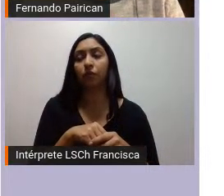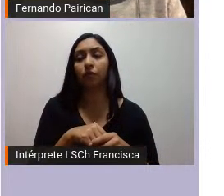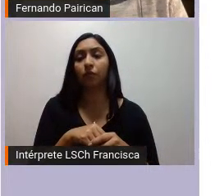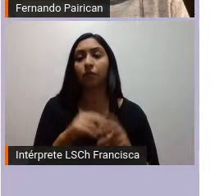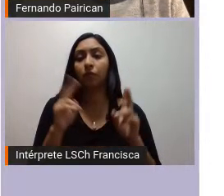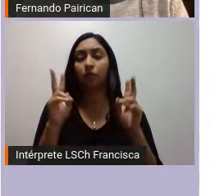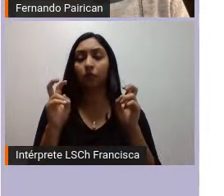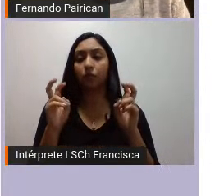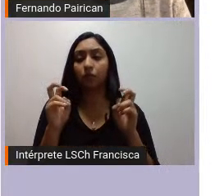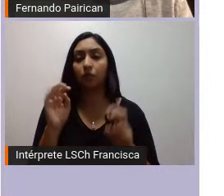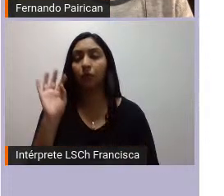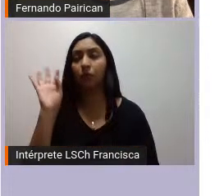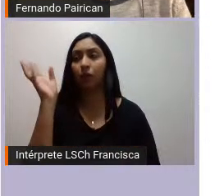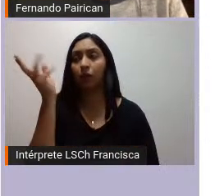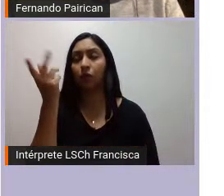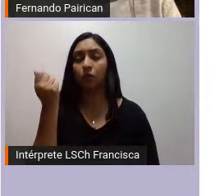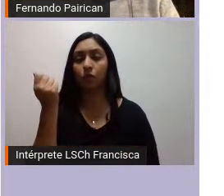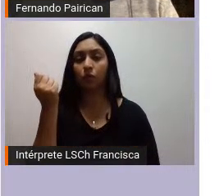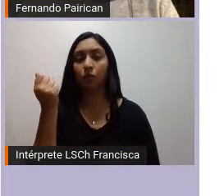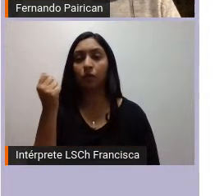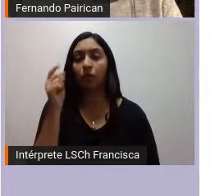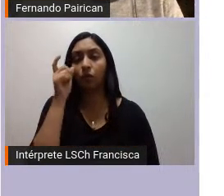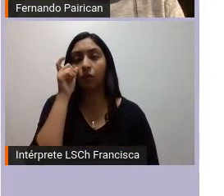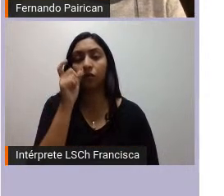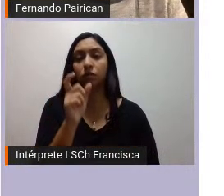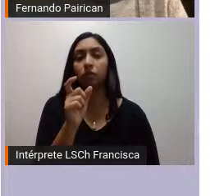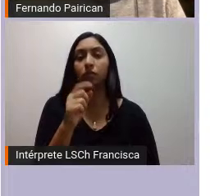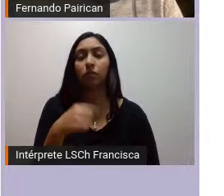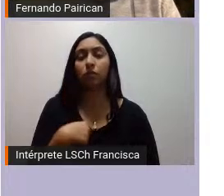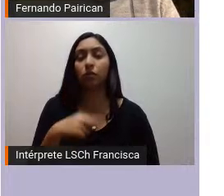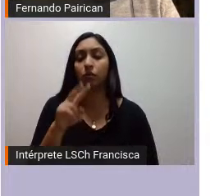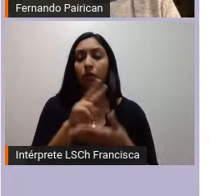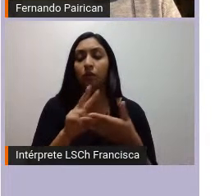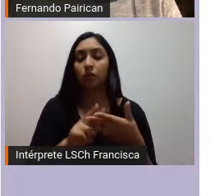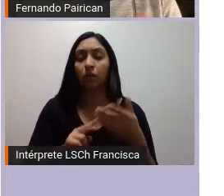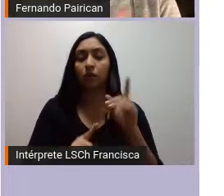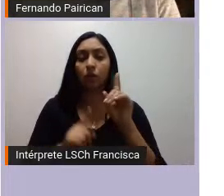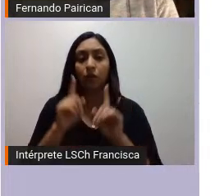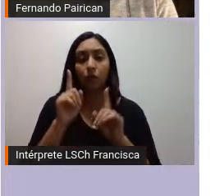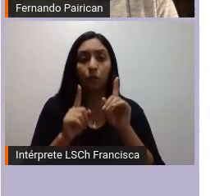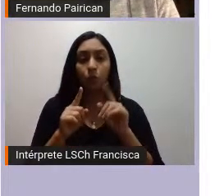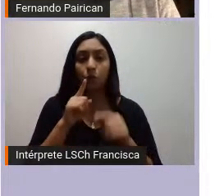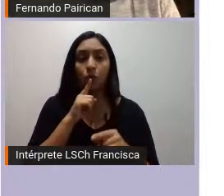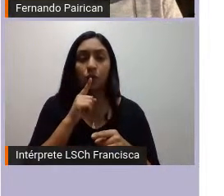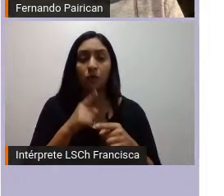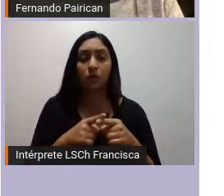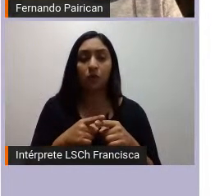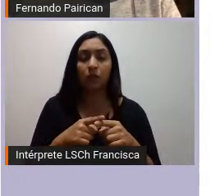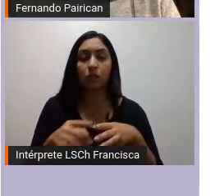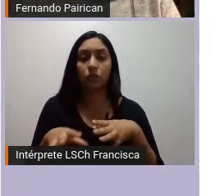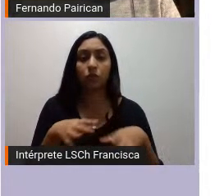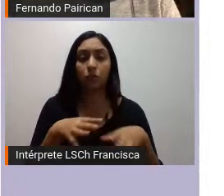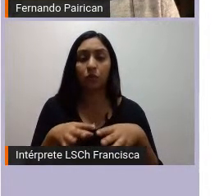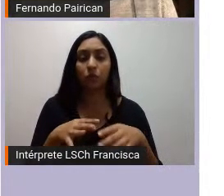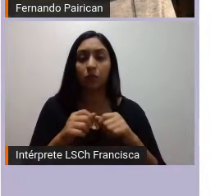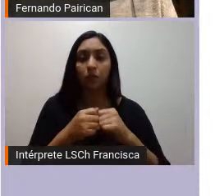que yo he leído en algunos textos del movimiento rupturista a la autodeterminación